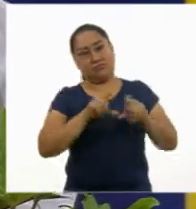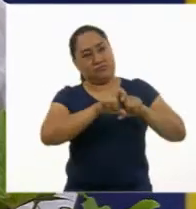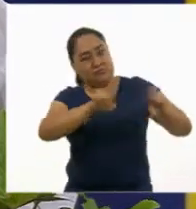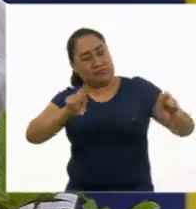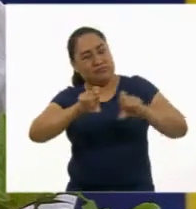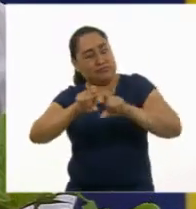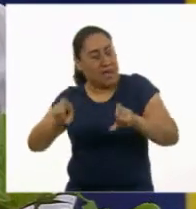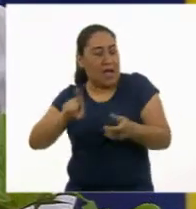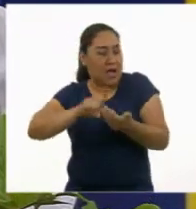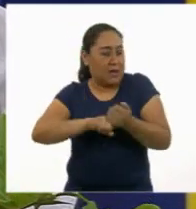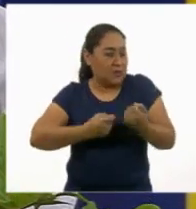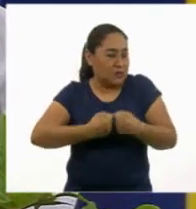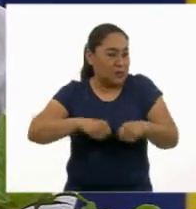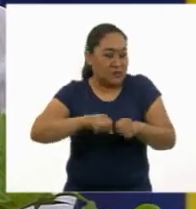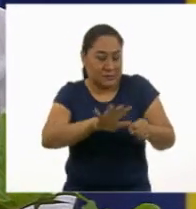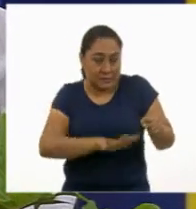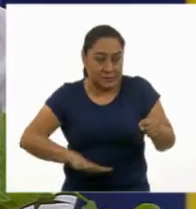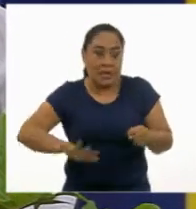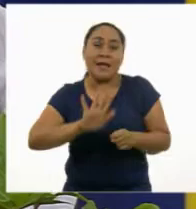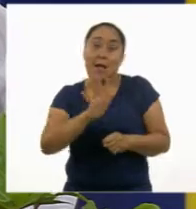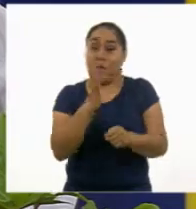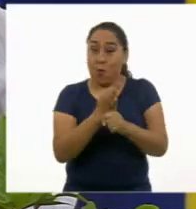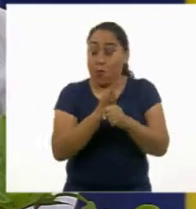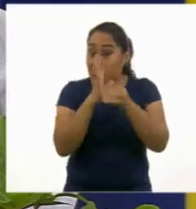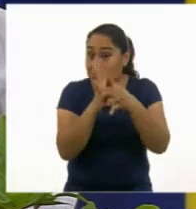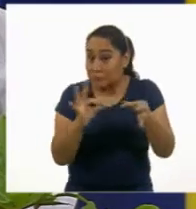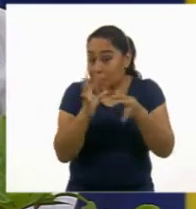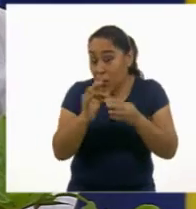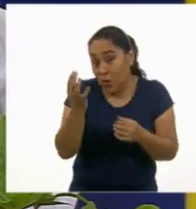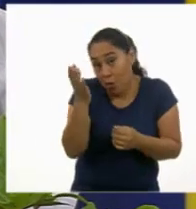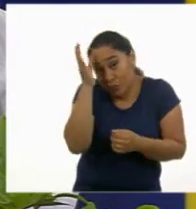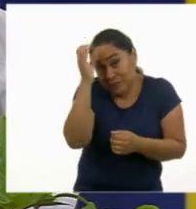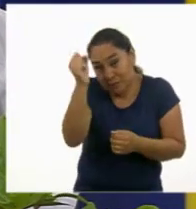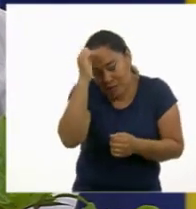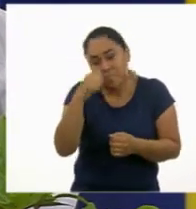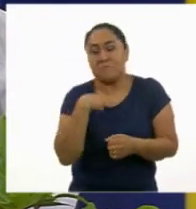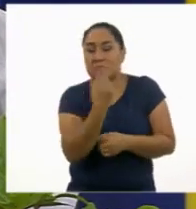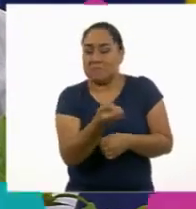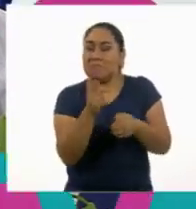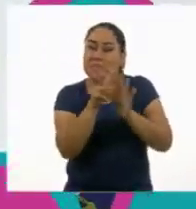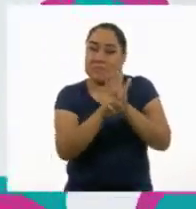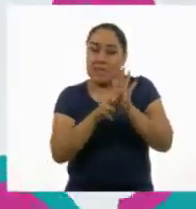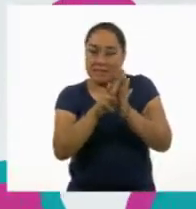Antes de aclarar estos conceptos, vamos a ver un video, ¿te parece? Me parece.